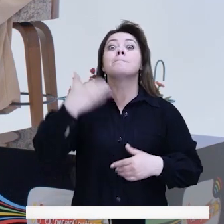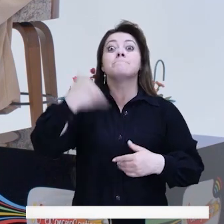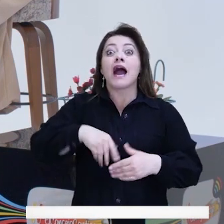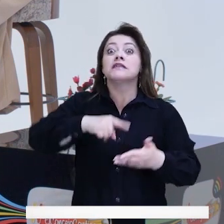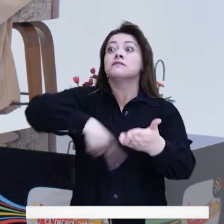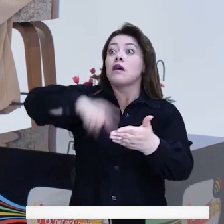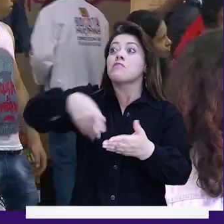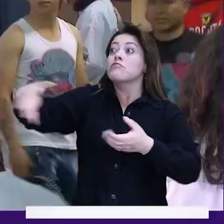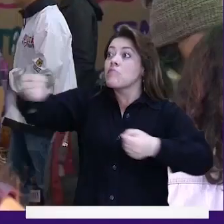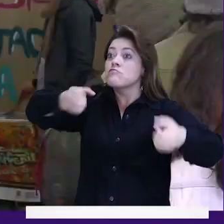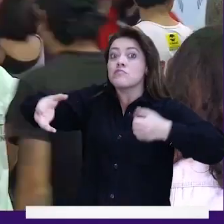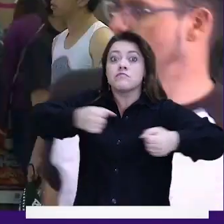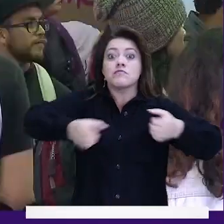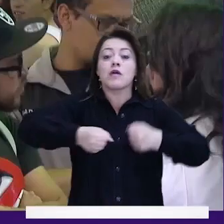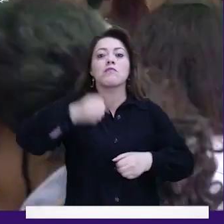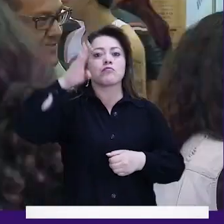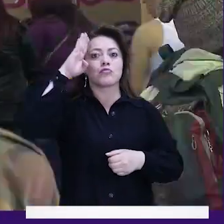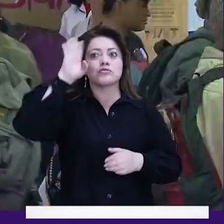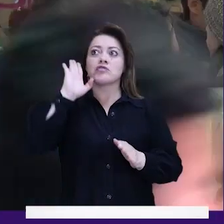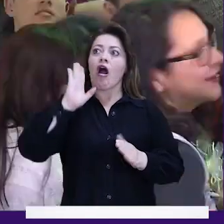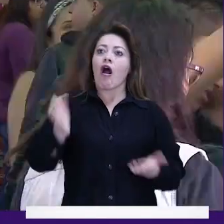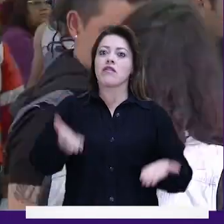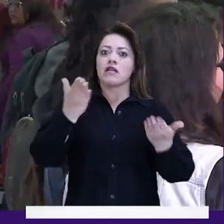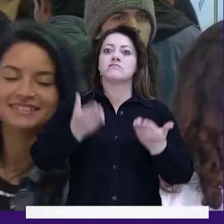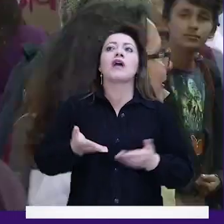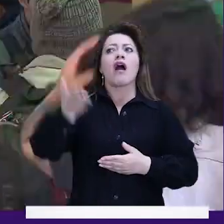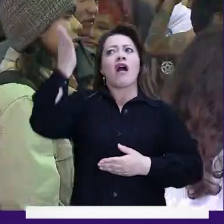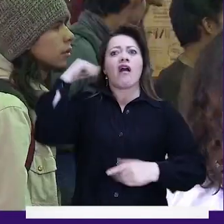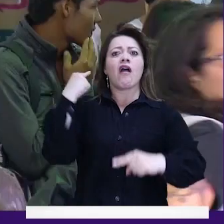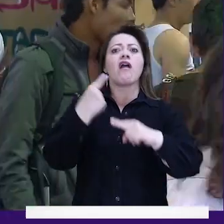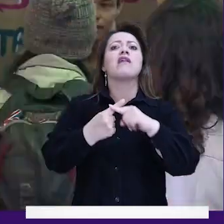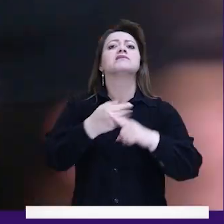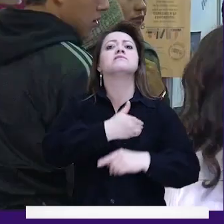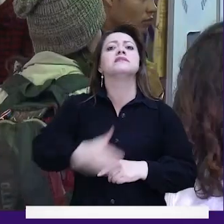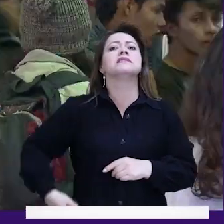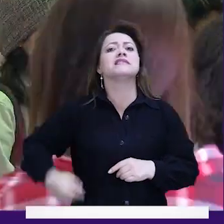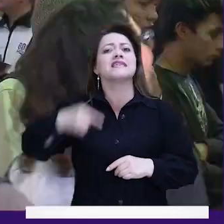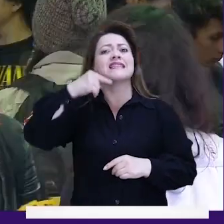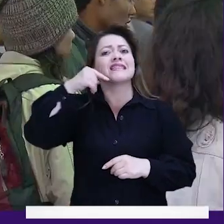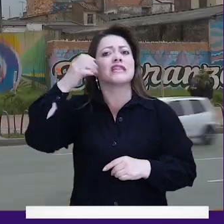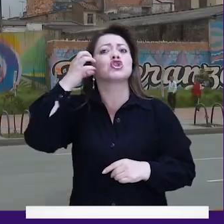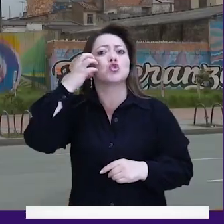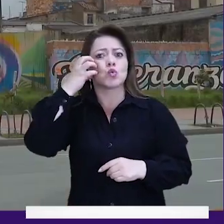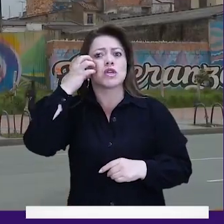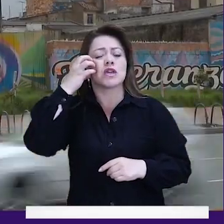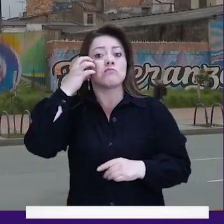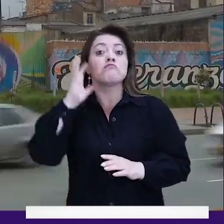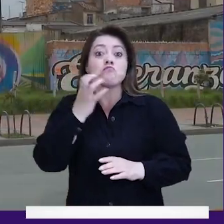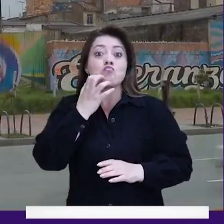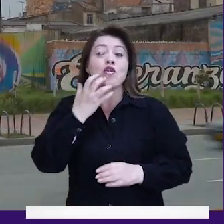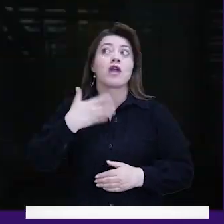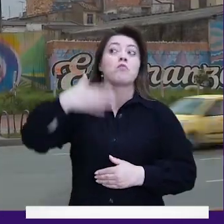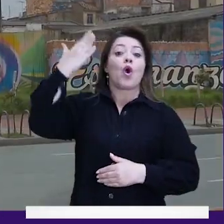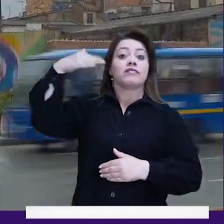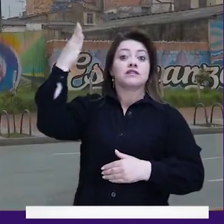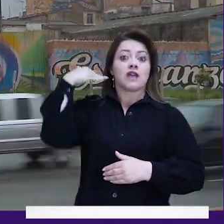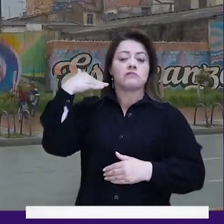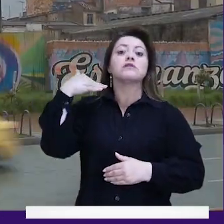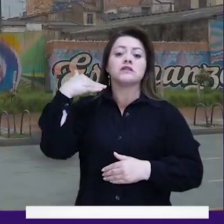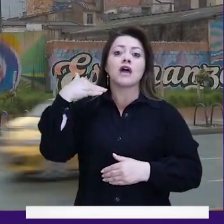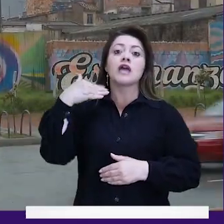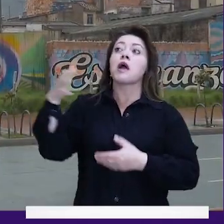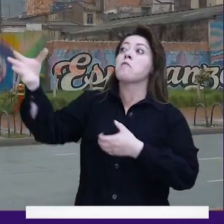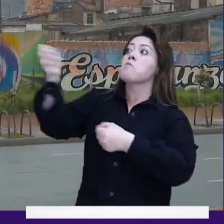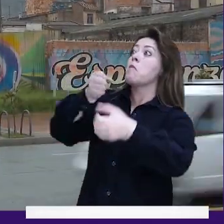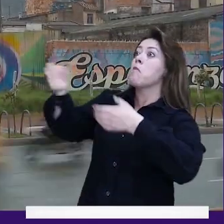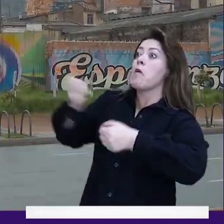fuerza a Bogotá. Y es cierto que en Bogotá tenemos un déficit de policía. El expresidente Iván Duque ha sido una persona muy generosa con el aumento